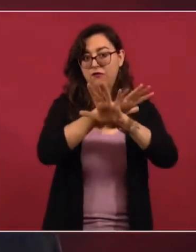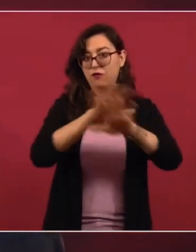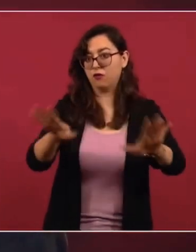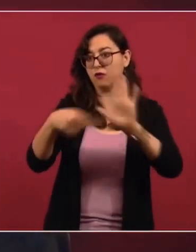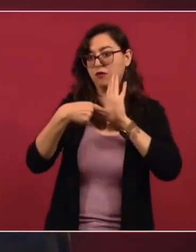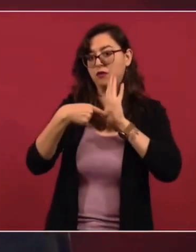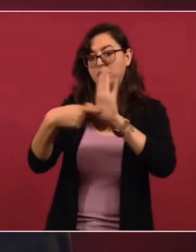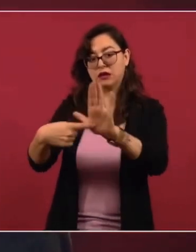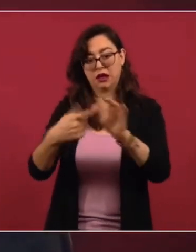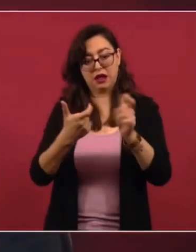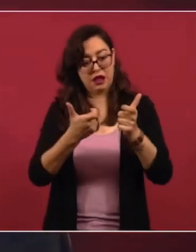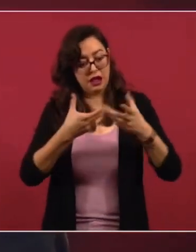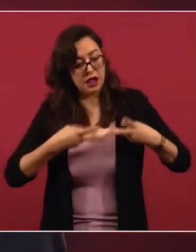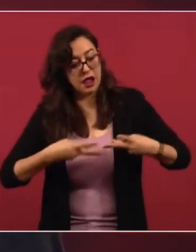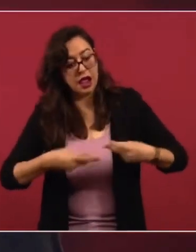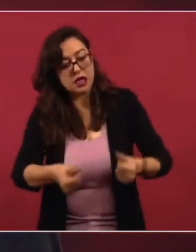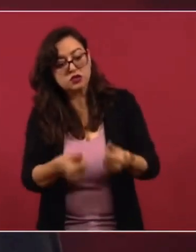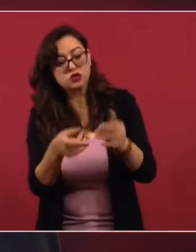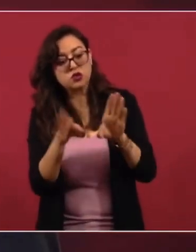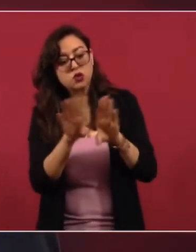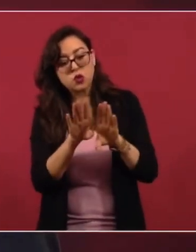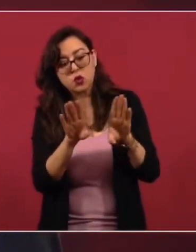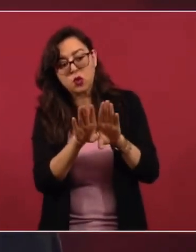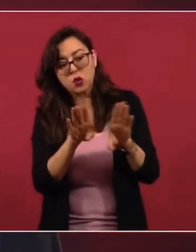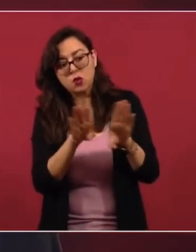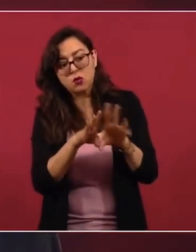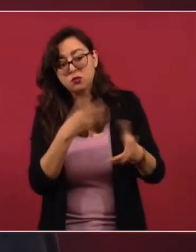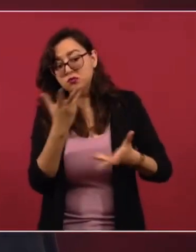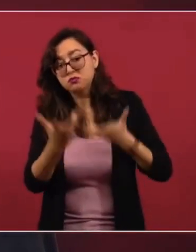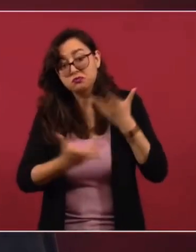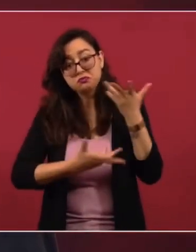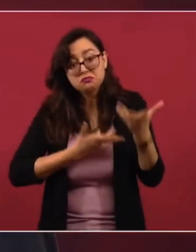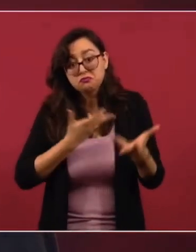a ese fideicomiso o a esos fideicomisos